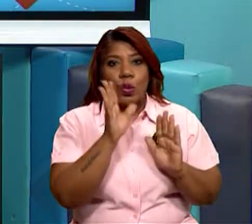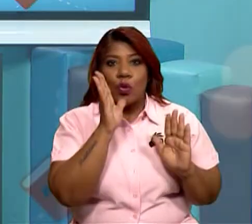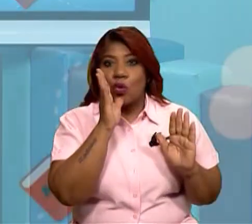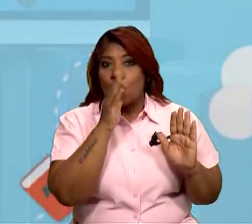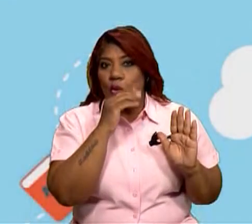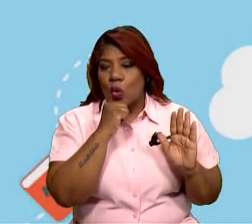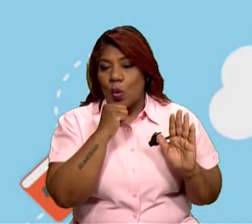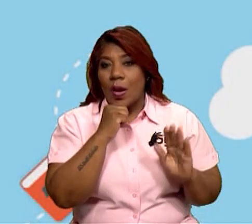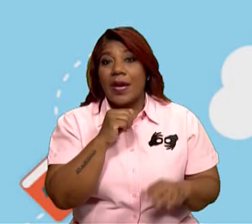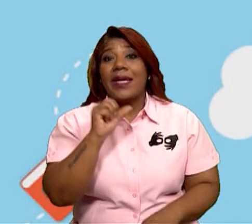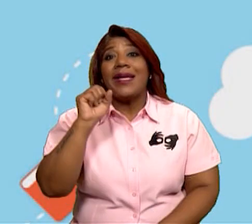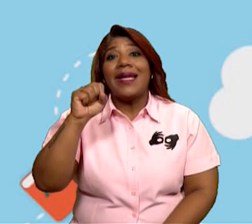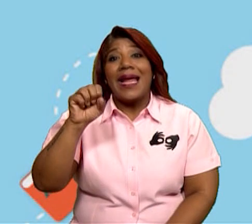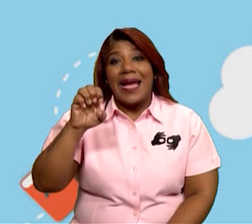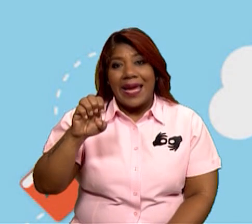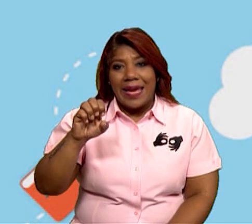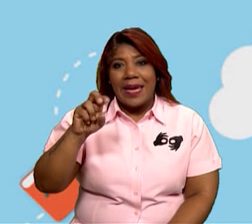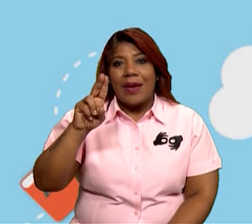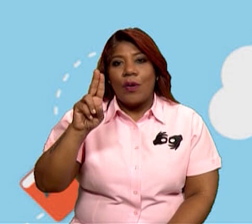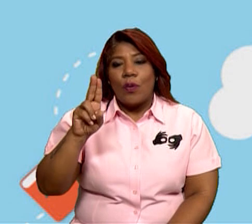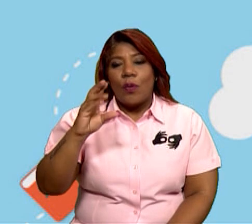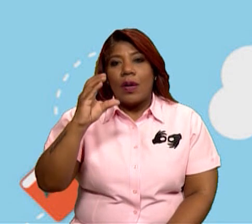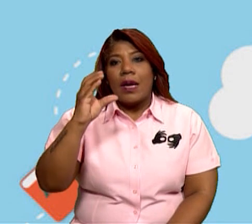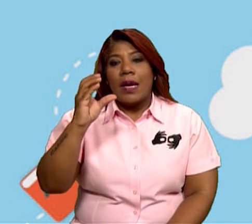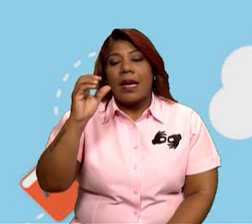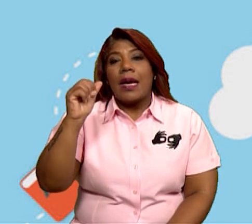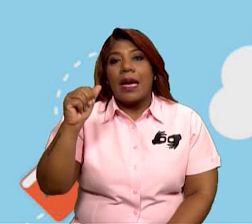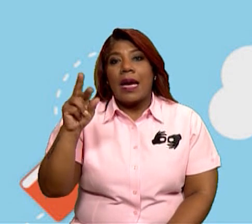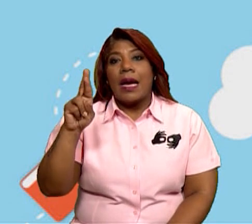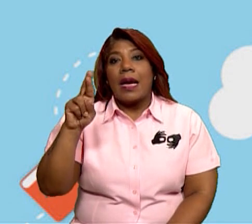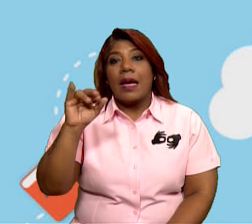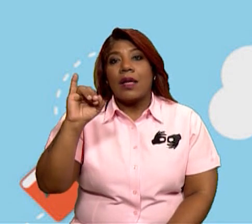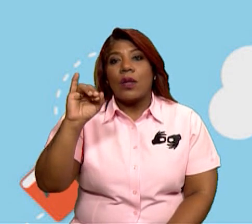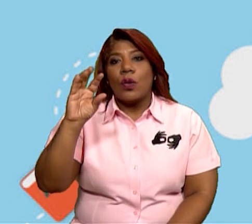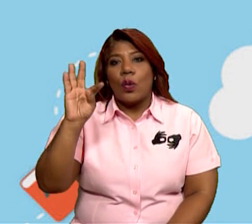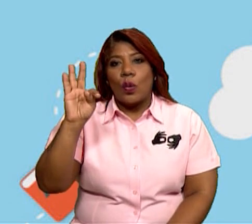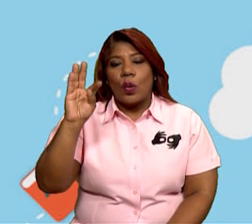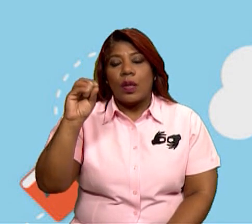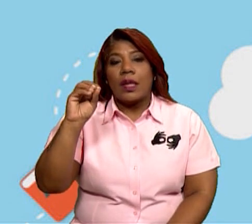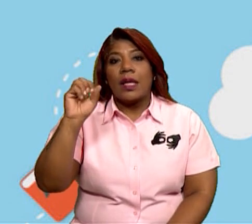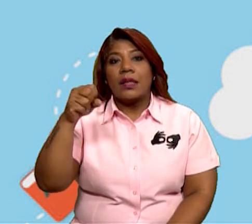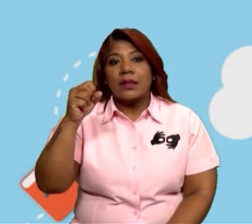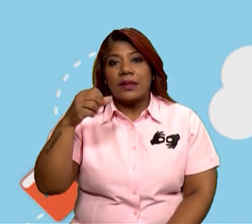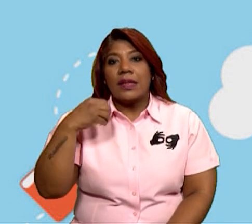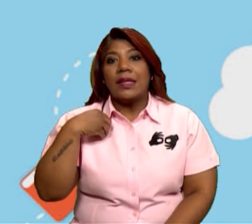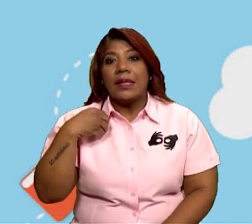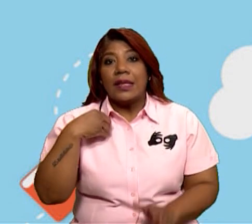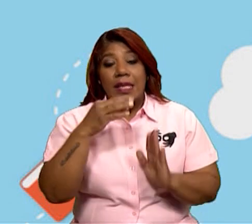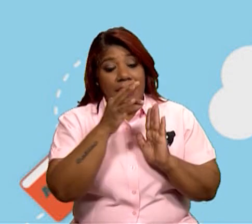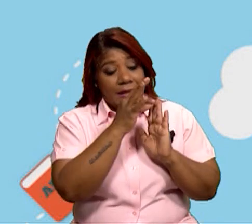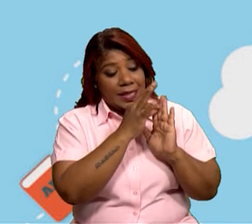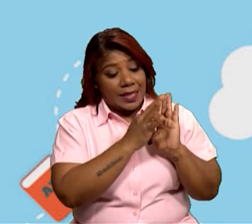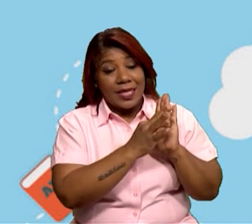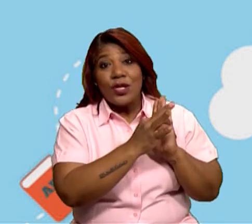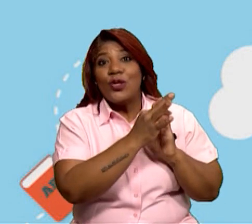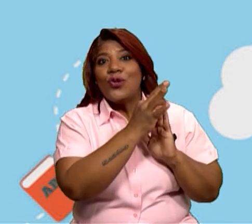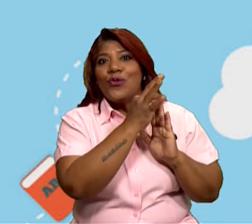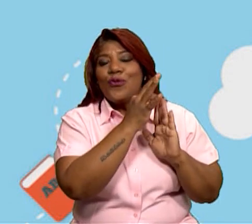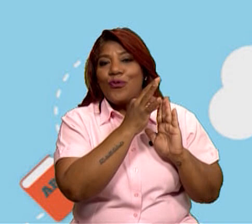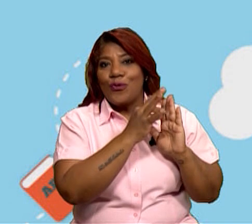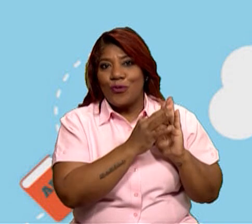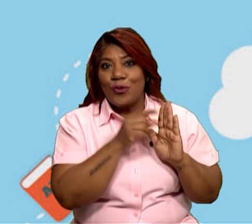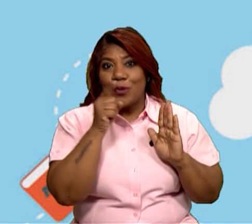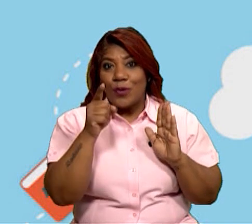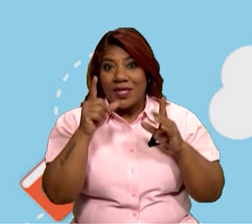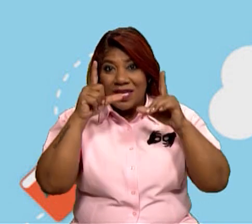tenemos la célula eukaryota, ¿ya? Y la célula eukaryota es, en la micrografía electrónica de